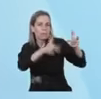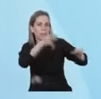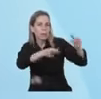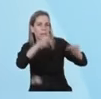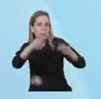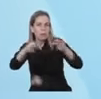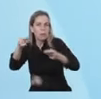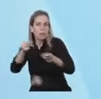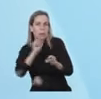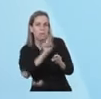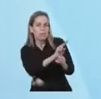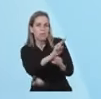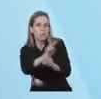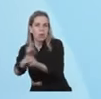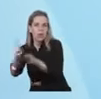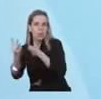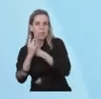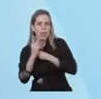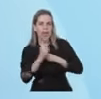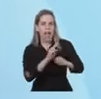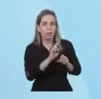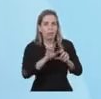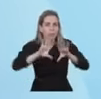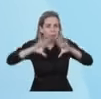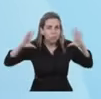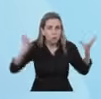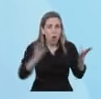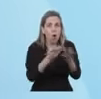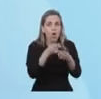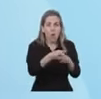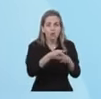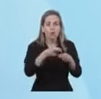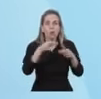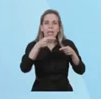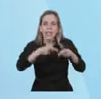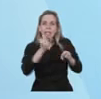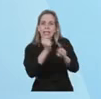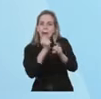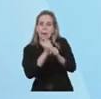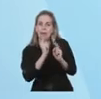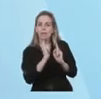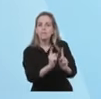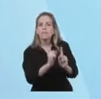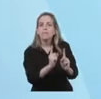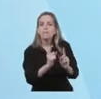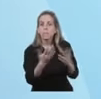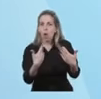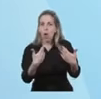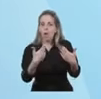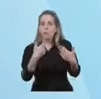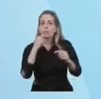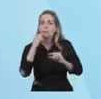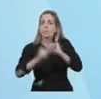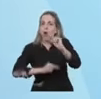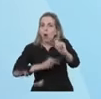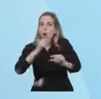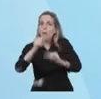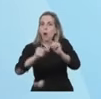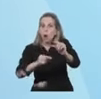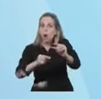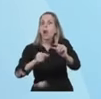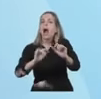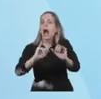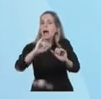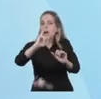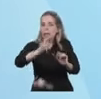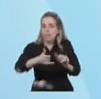más podremos sostener estos logros y más podremos avanzar en aperturas sostenidas y progresivas.